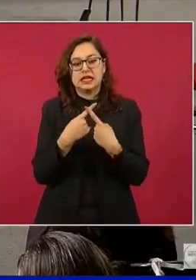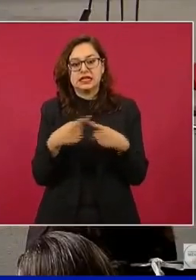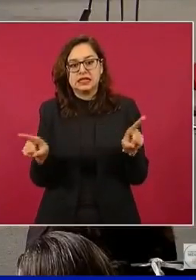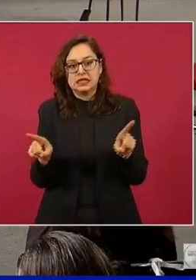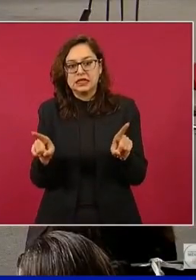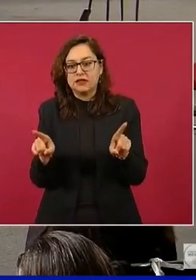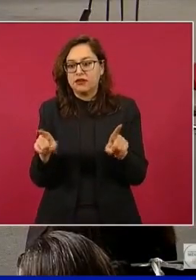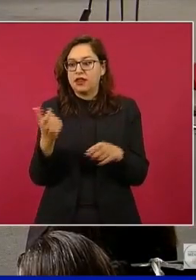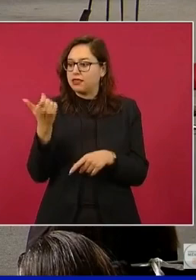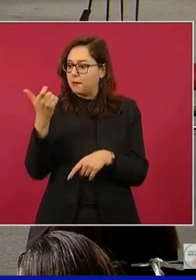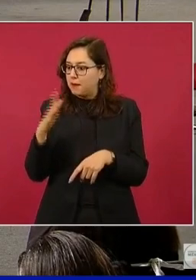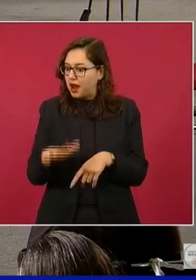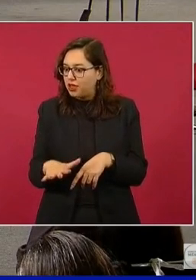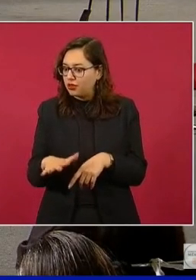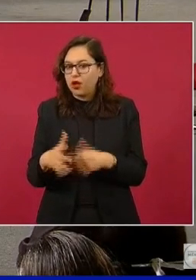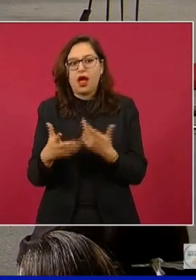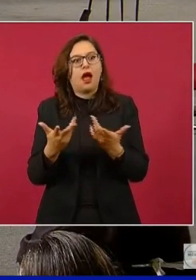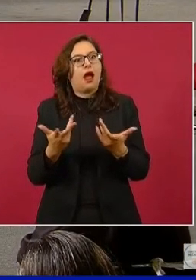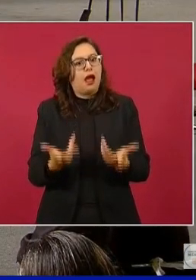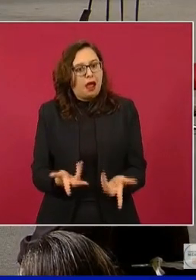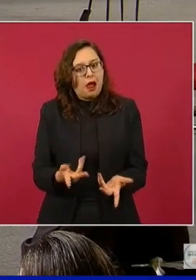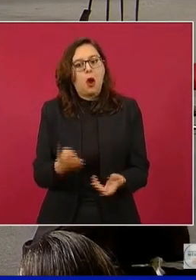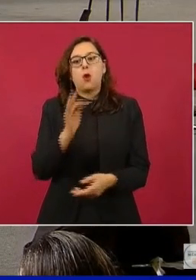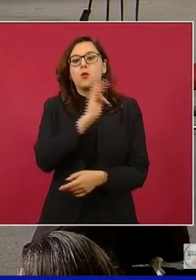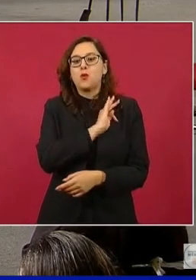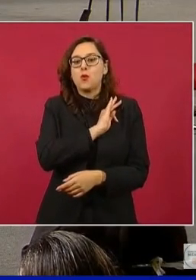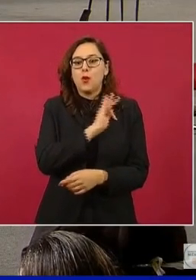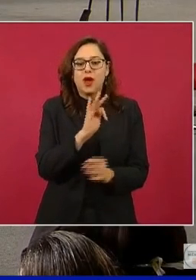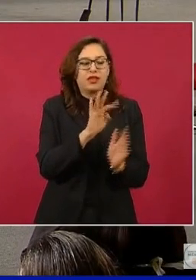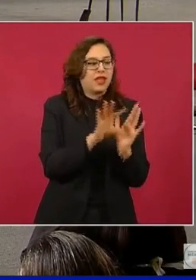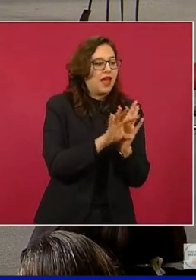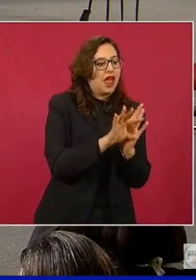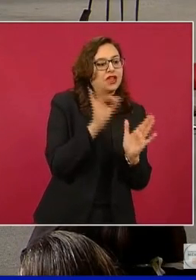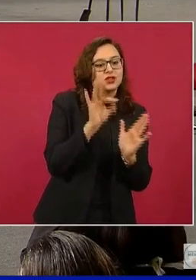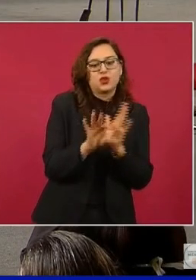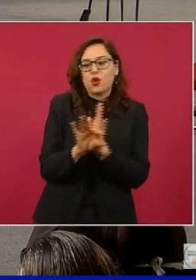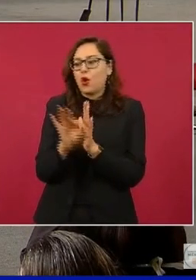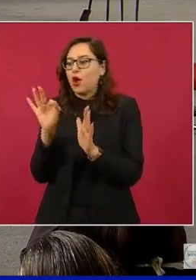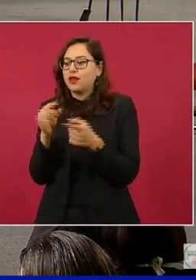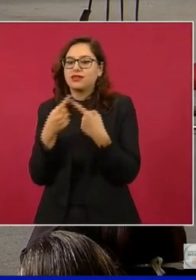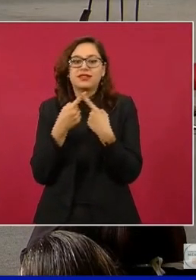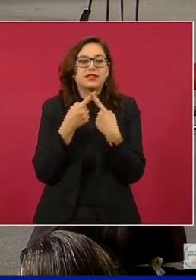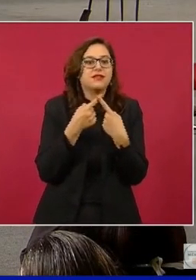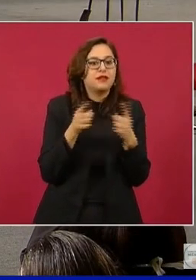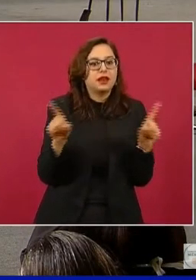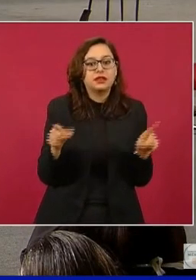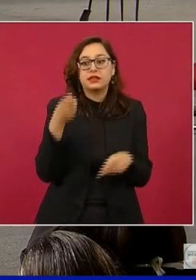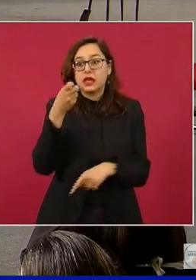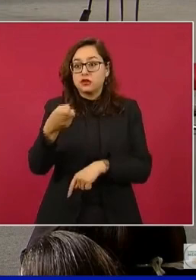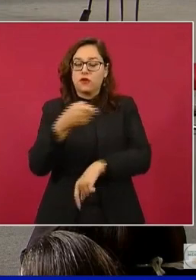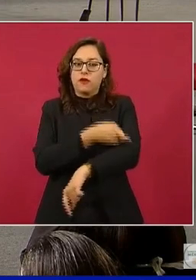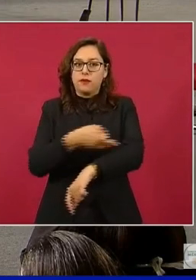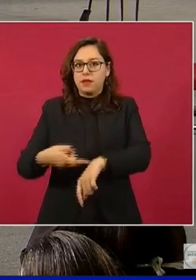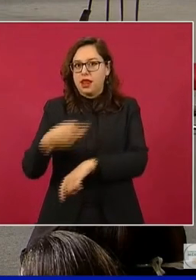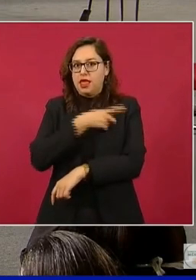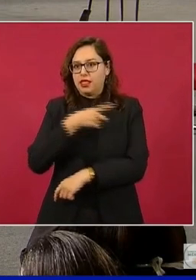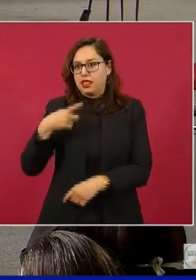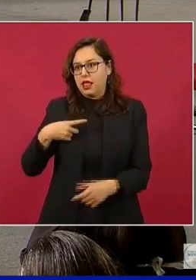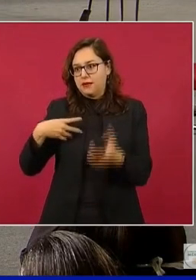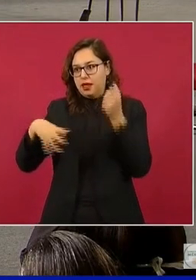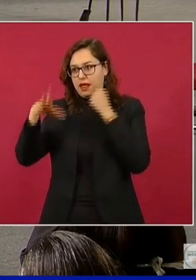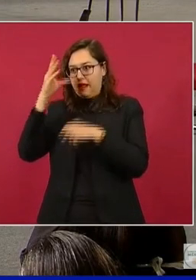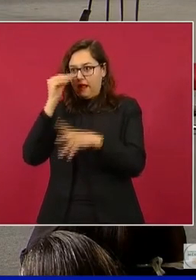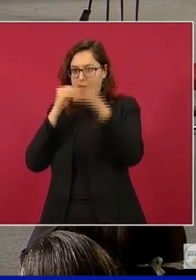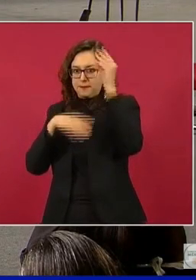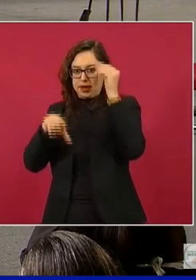recetas funcionan igual, se sigue teniendo una dieta balanceada, saludable en la familia, pero por la